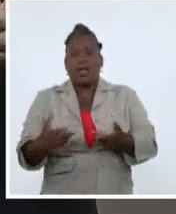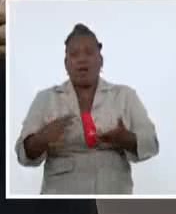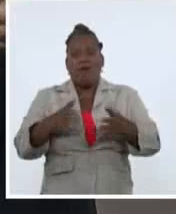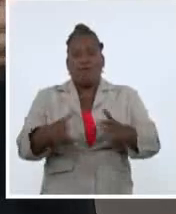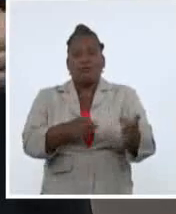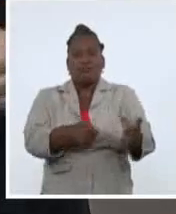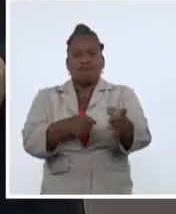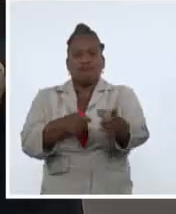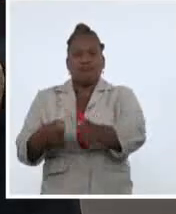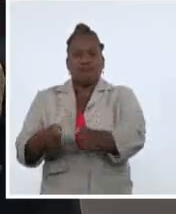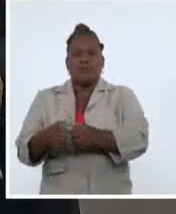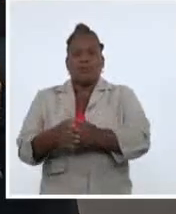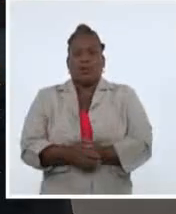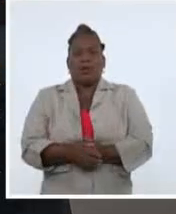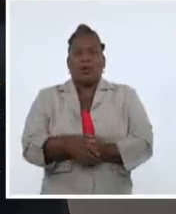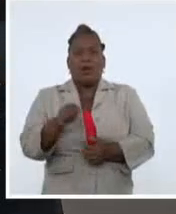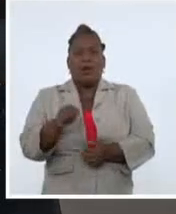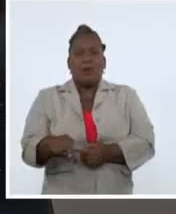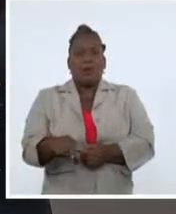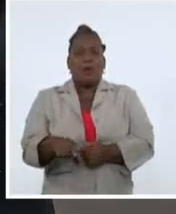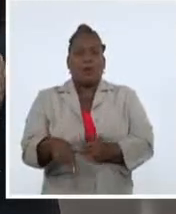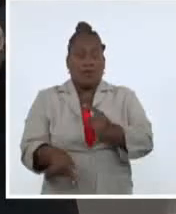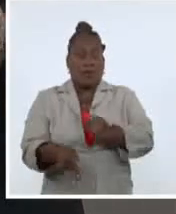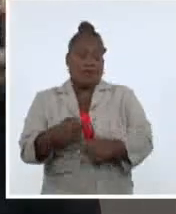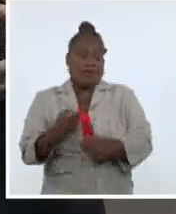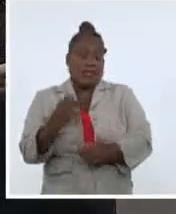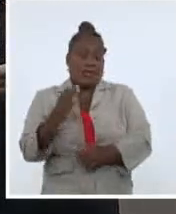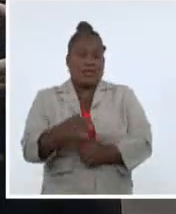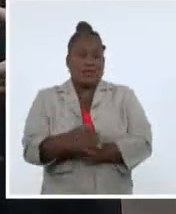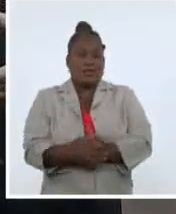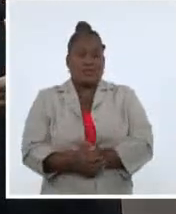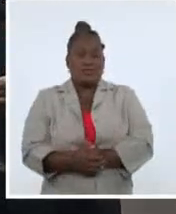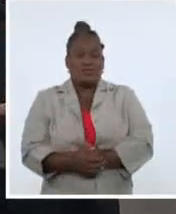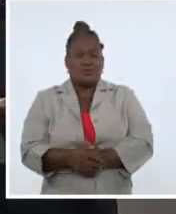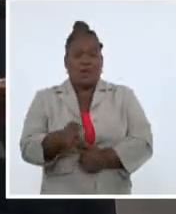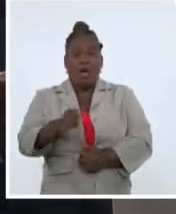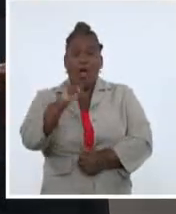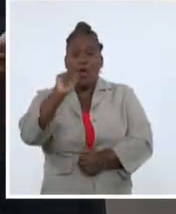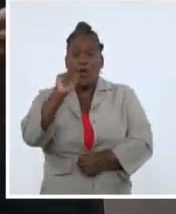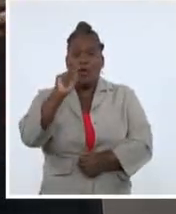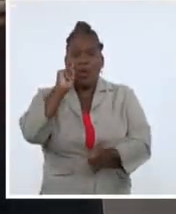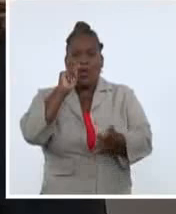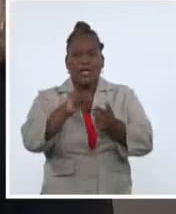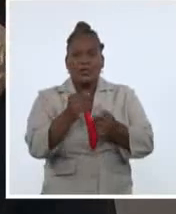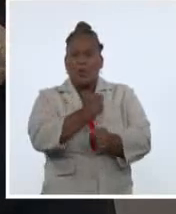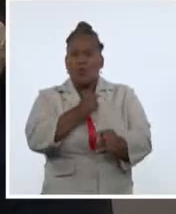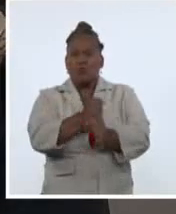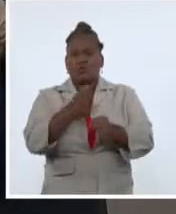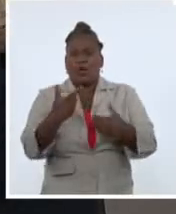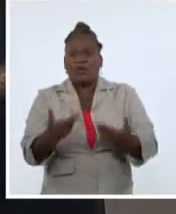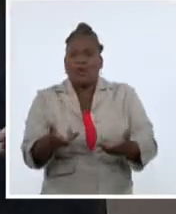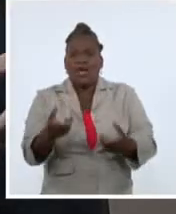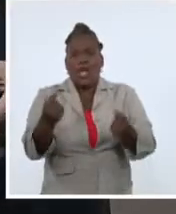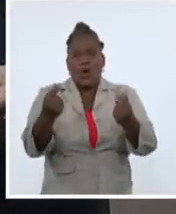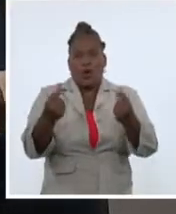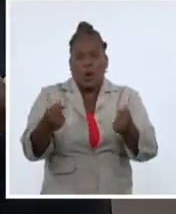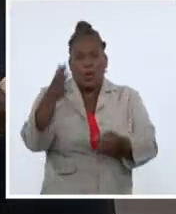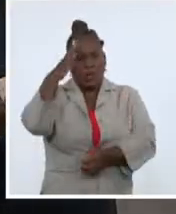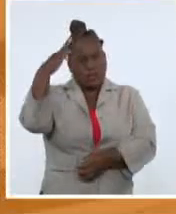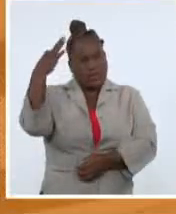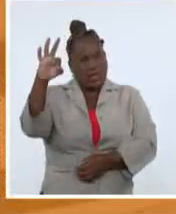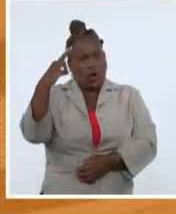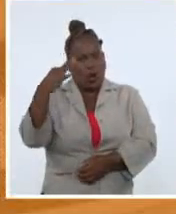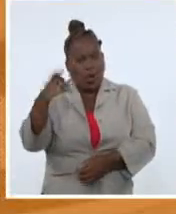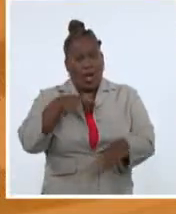armado a través del fomento de la insurgencia. Para lograr estos objetivos utilizan el punto de vista económico, psicológico,